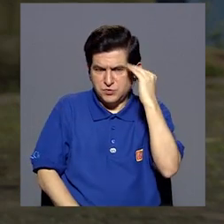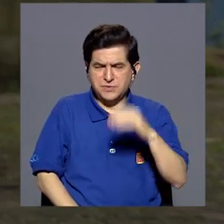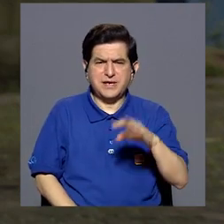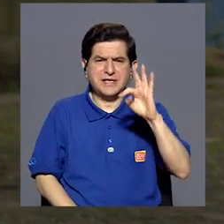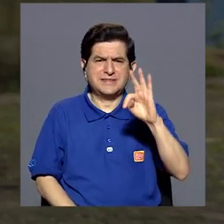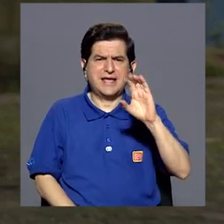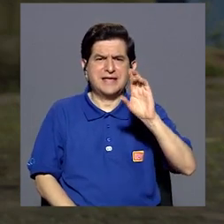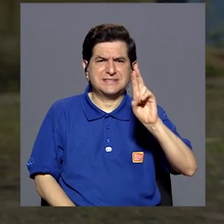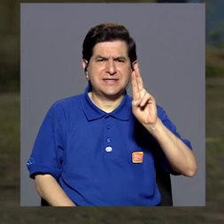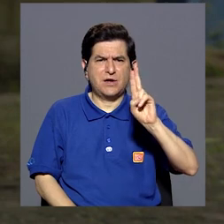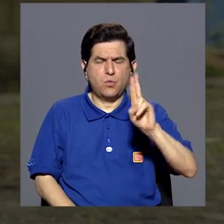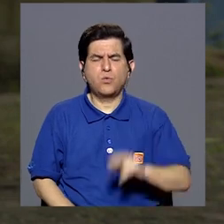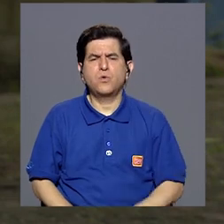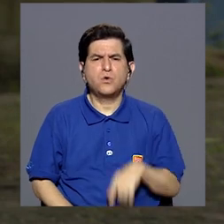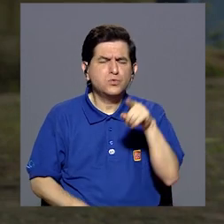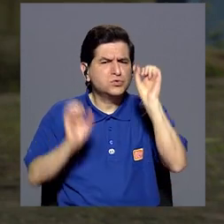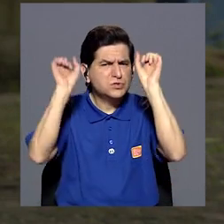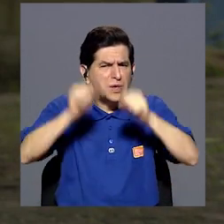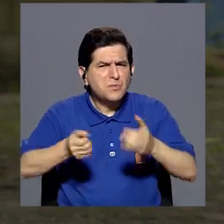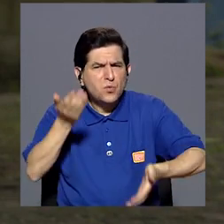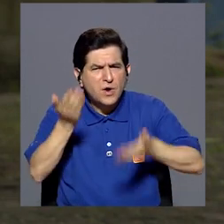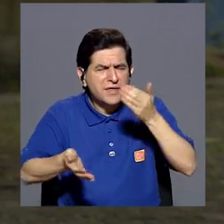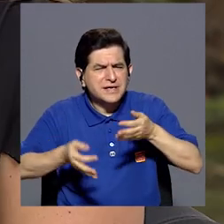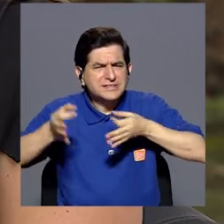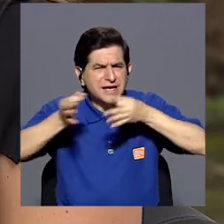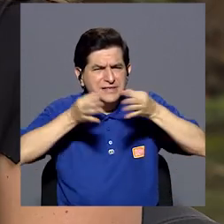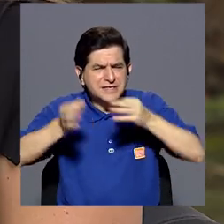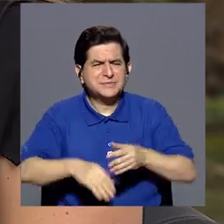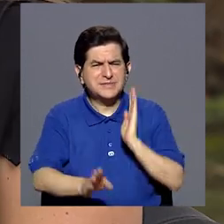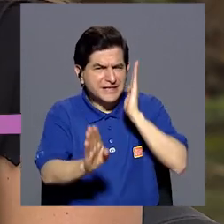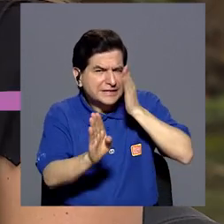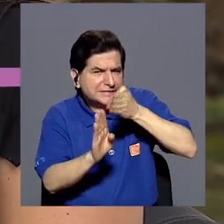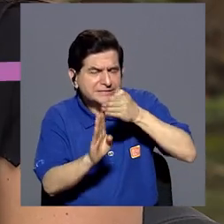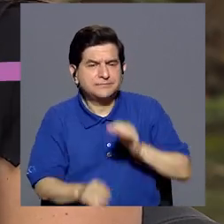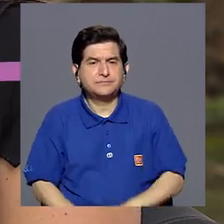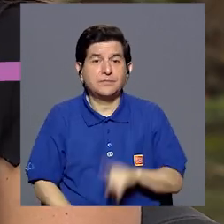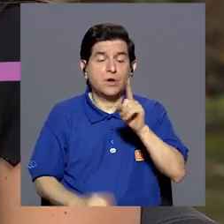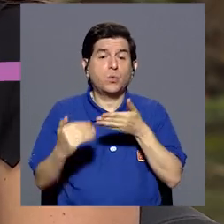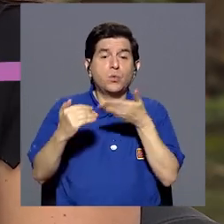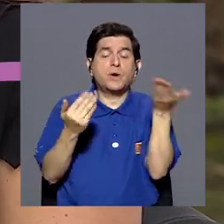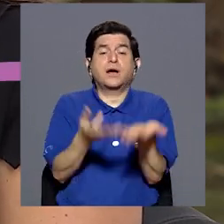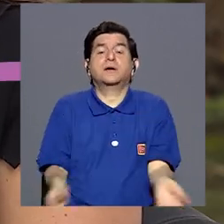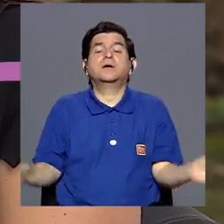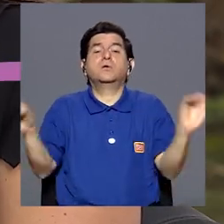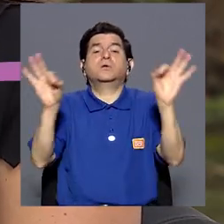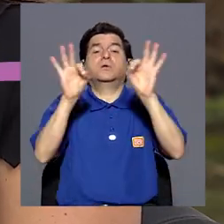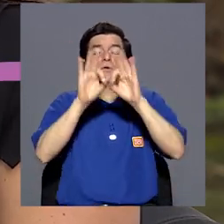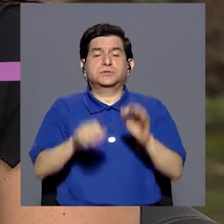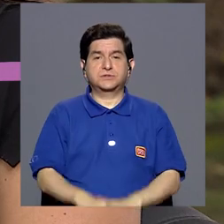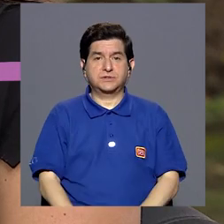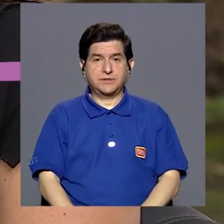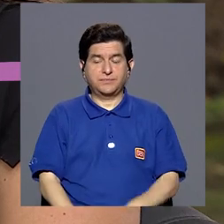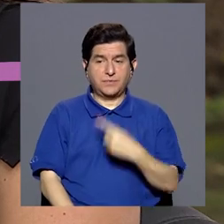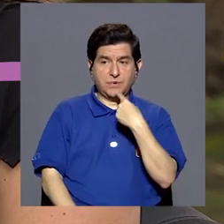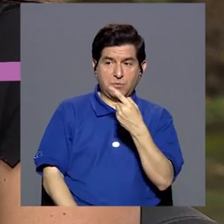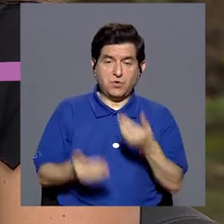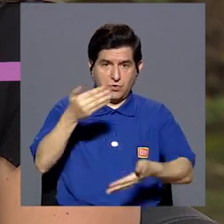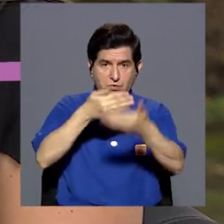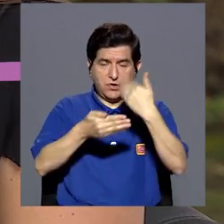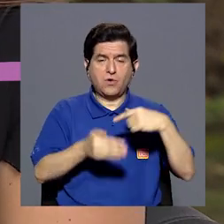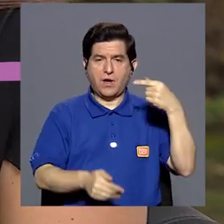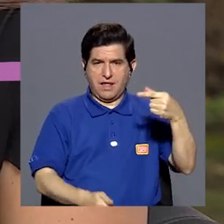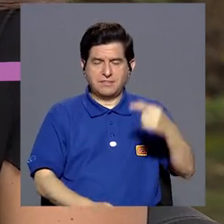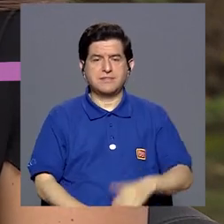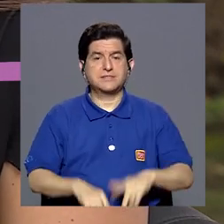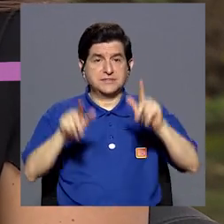TSEU? Debe ser muy variada, pero si pudiera hacer una puntualización. Hay una cosa importante y es como bien lo anotaba Gabriela,